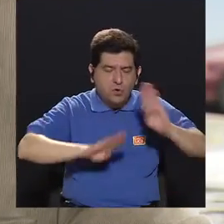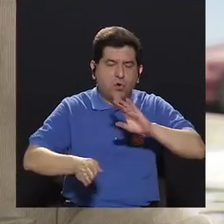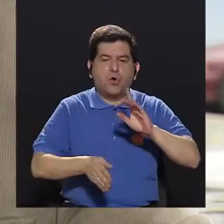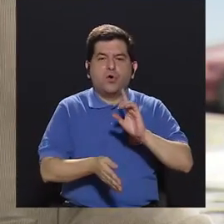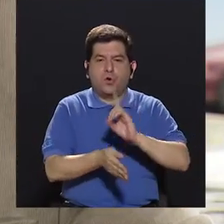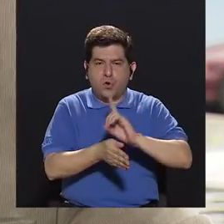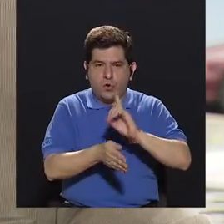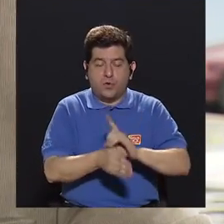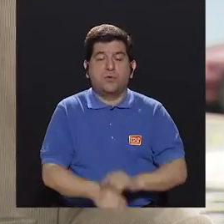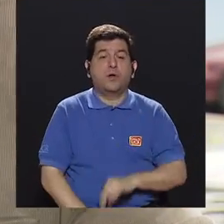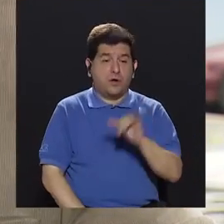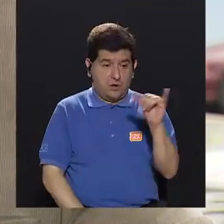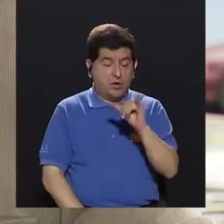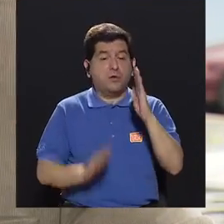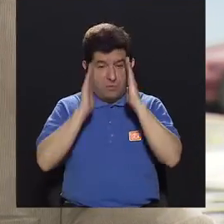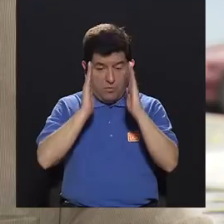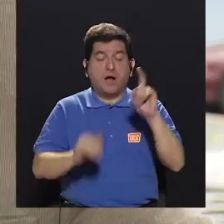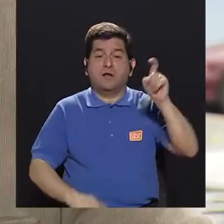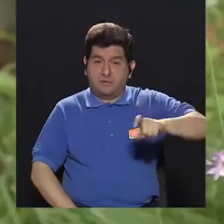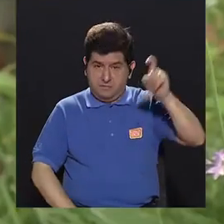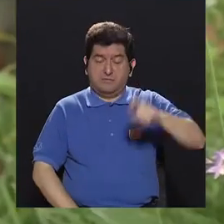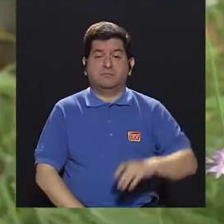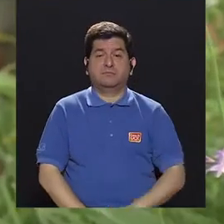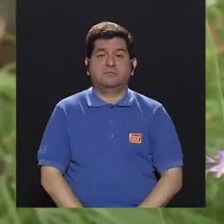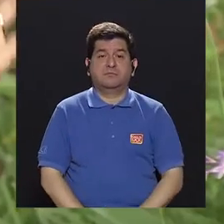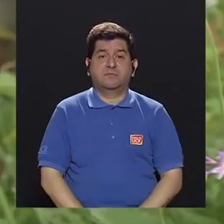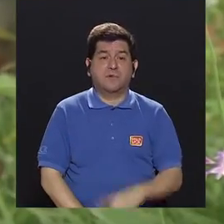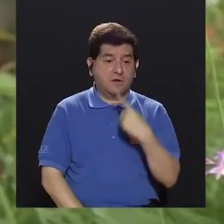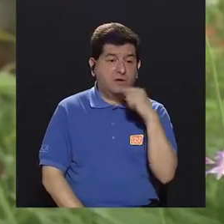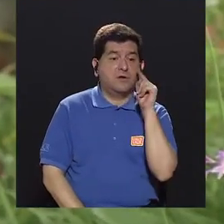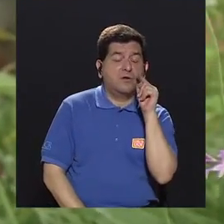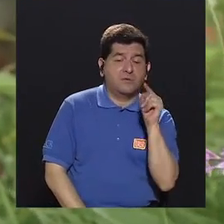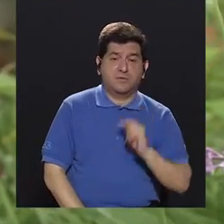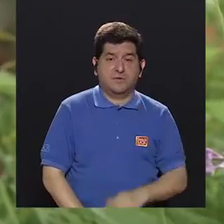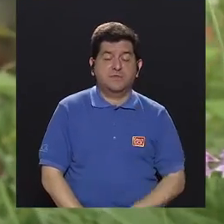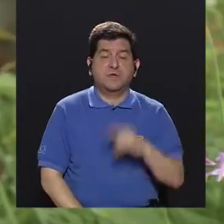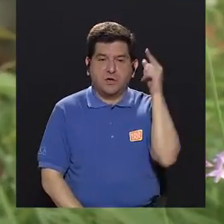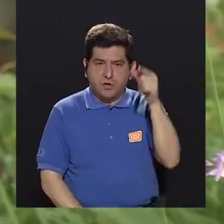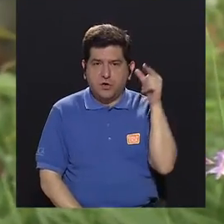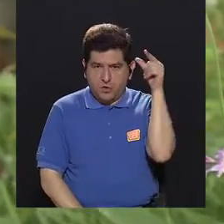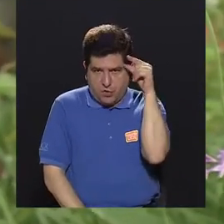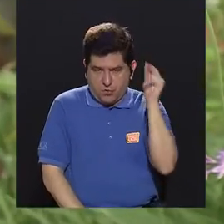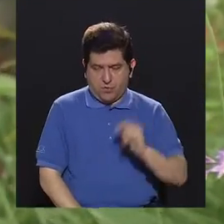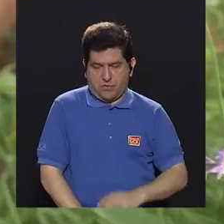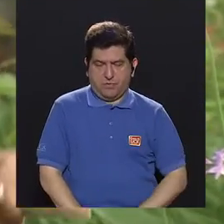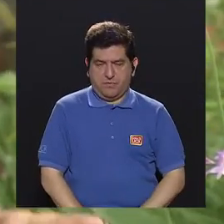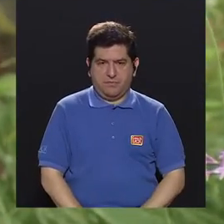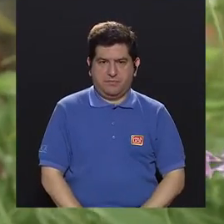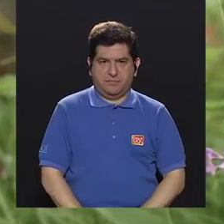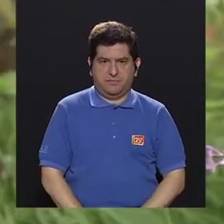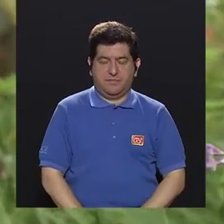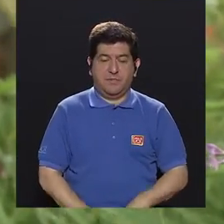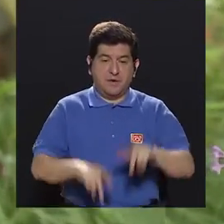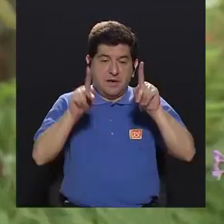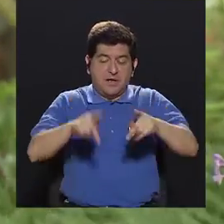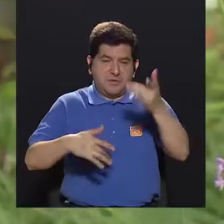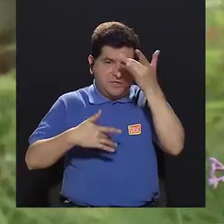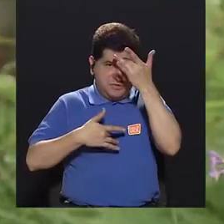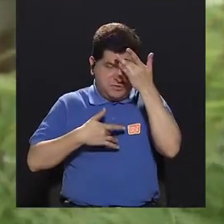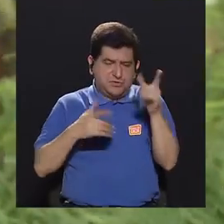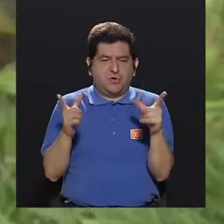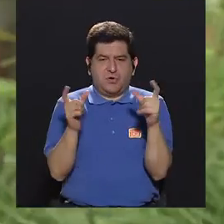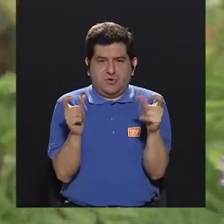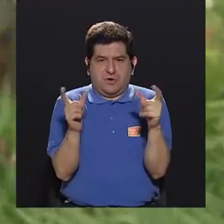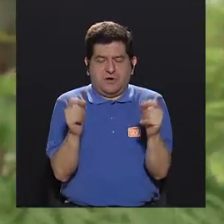Exacto, porque hay que atender también, no puedo decir, ay no, bueno ya, como lo dice ahí, pero que obviamente ella se enfermó de un